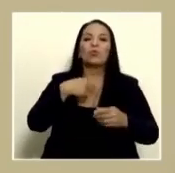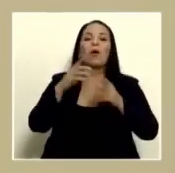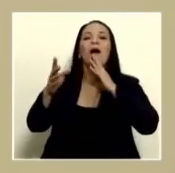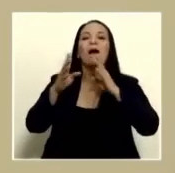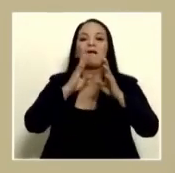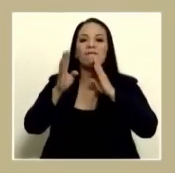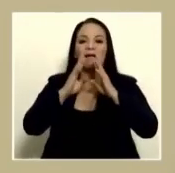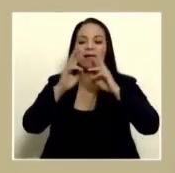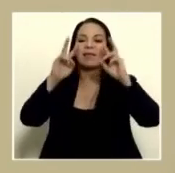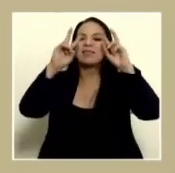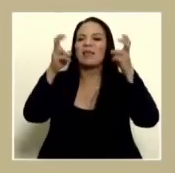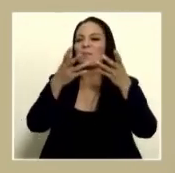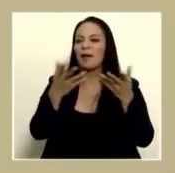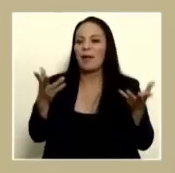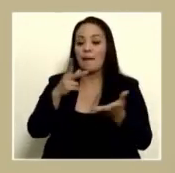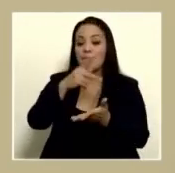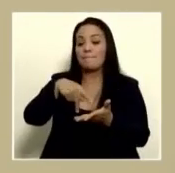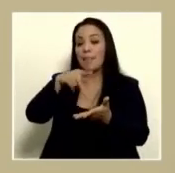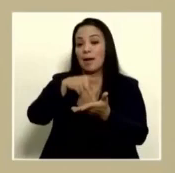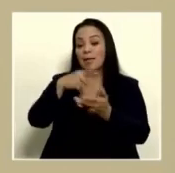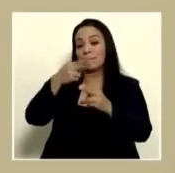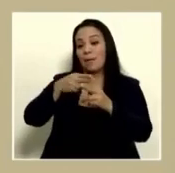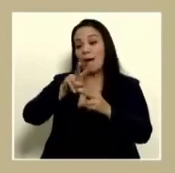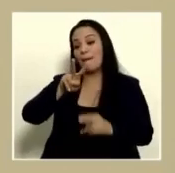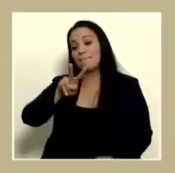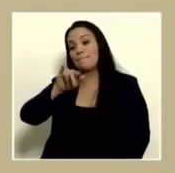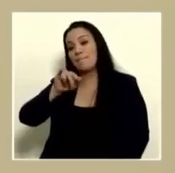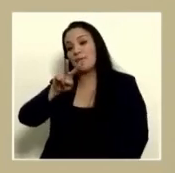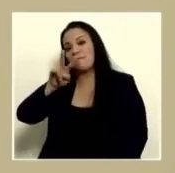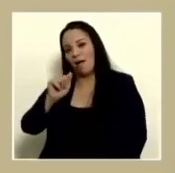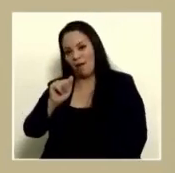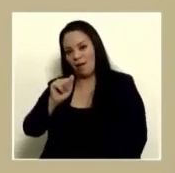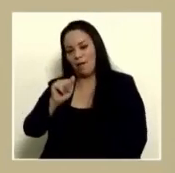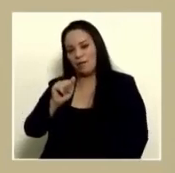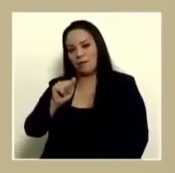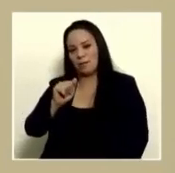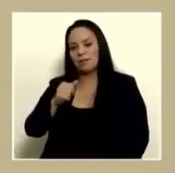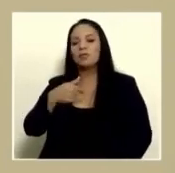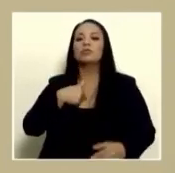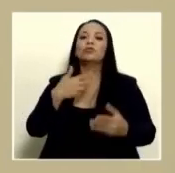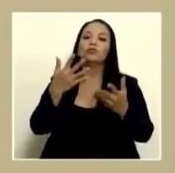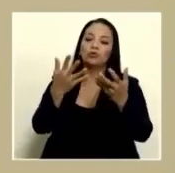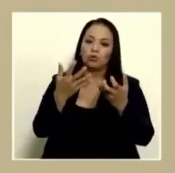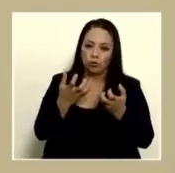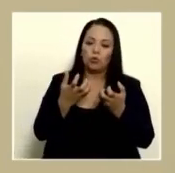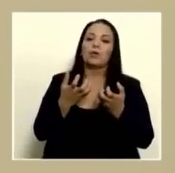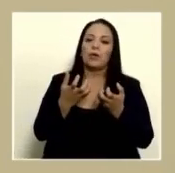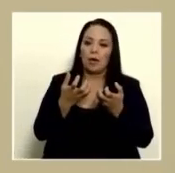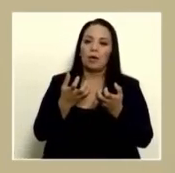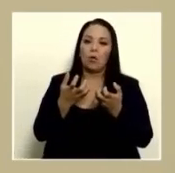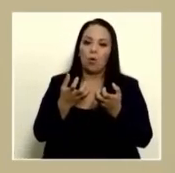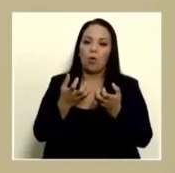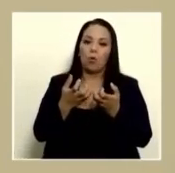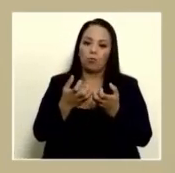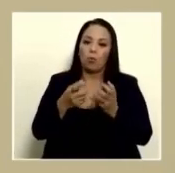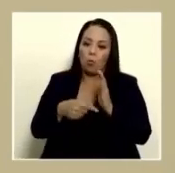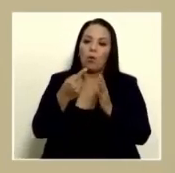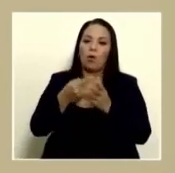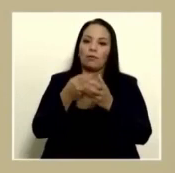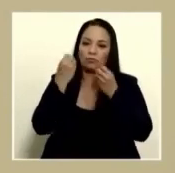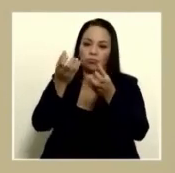Parque Viva y quiero matar de una vez por todas, aunque el pueblo lo está haciendo en redes sociales,